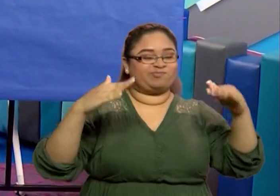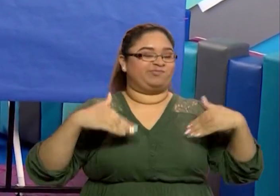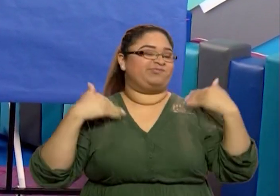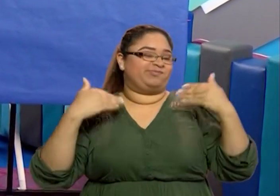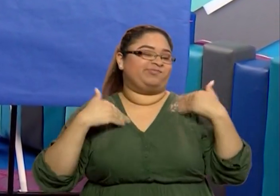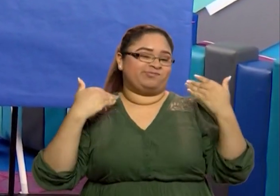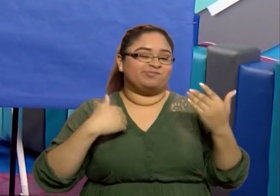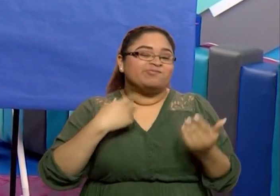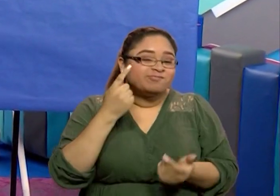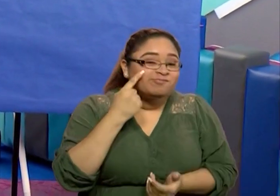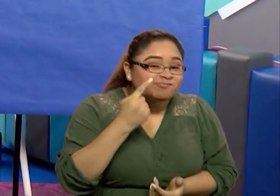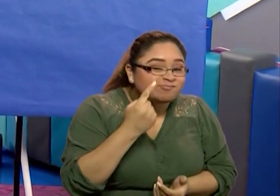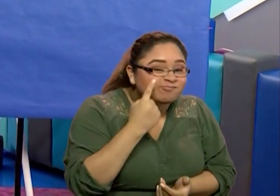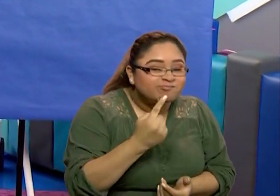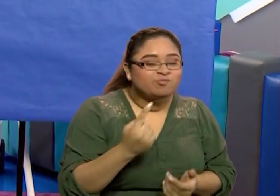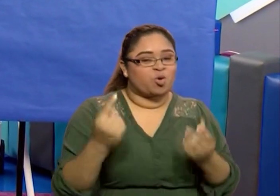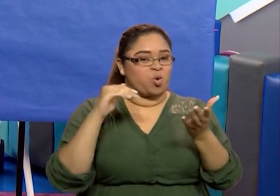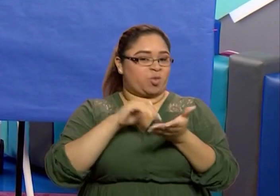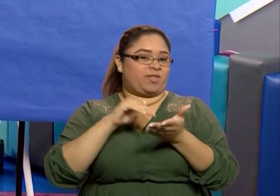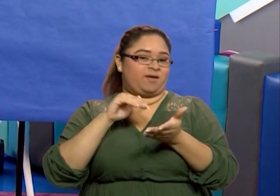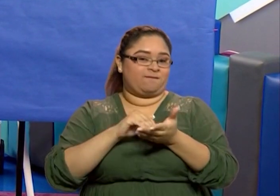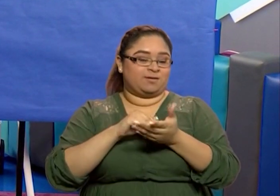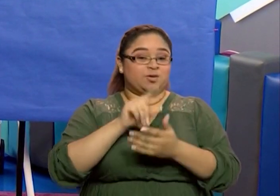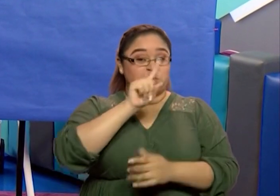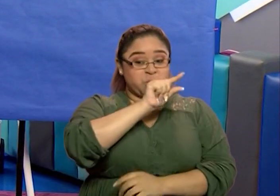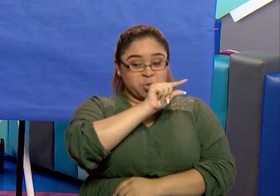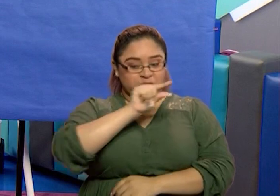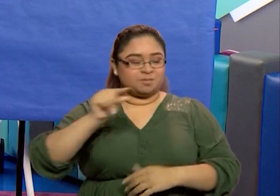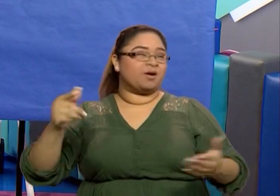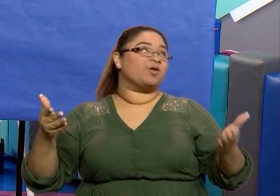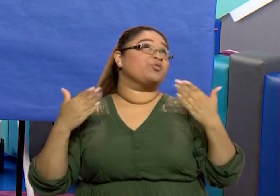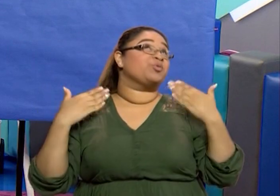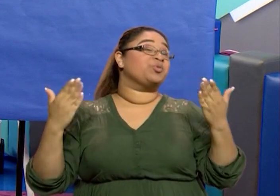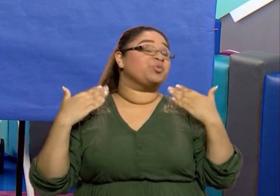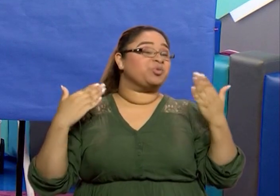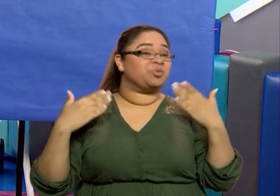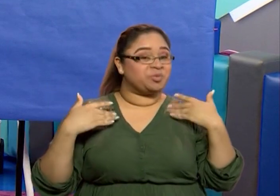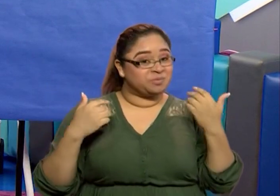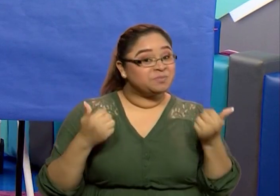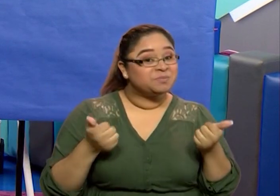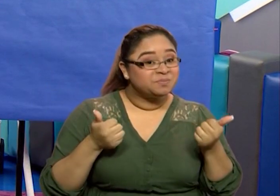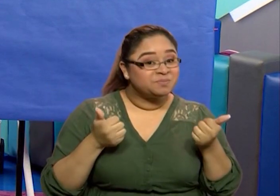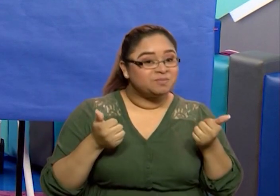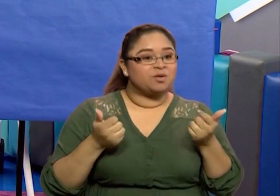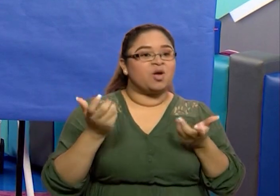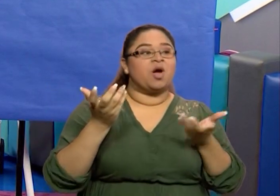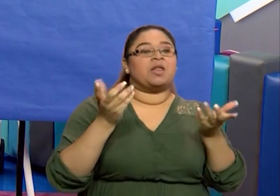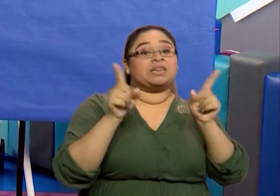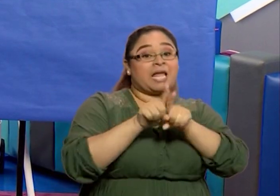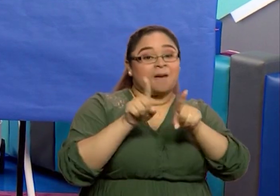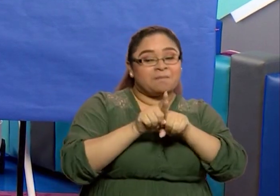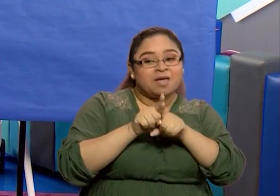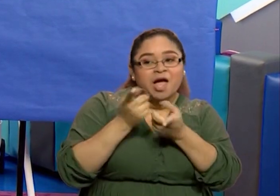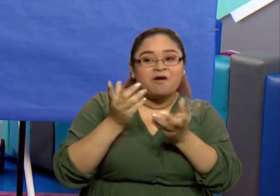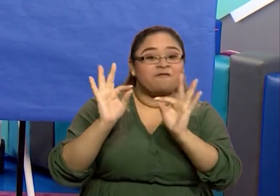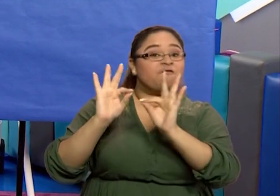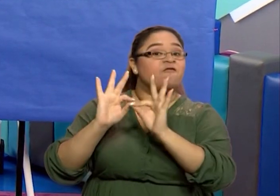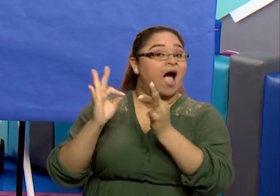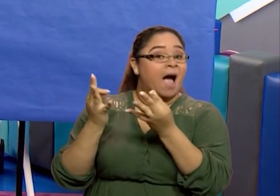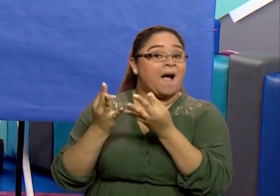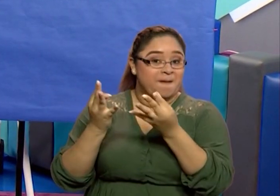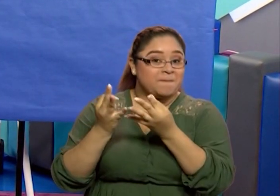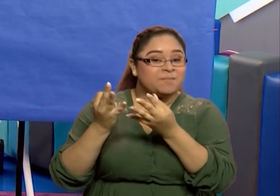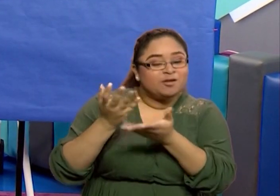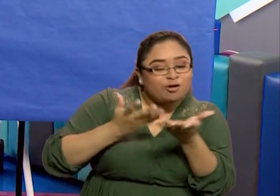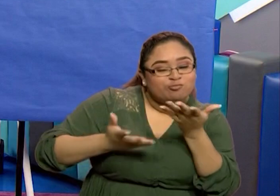bastante en esta semana de receso. Espero que hayan descansado mucho y también hayan compartido con su familia en